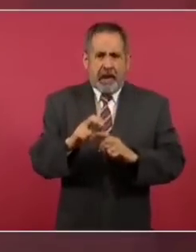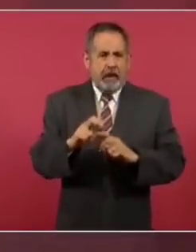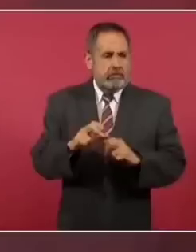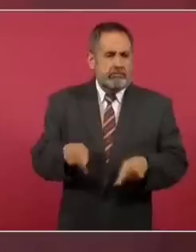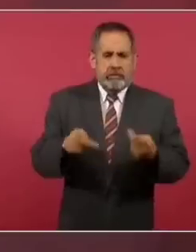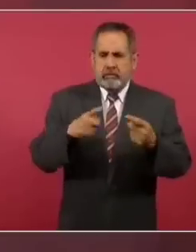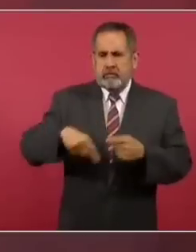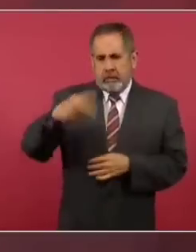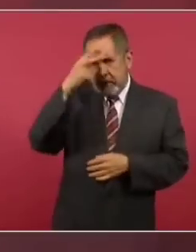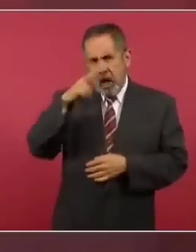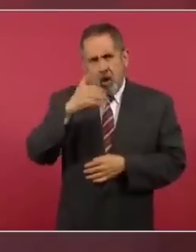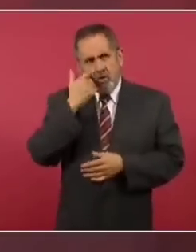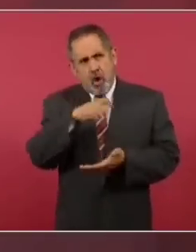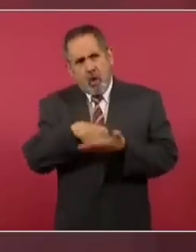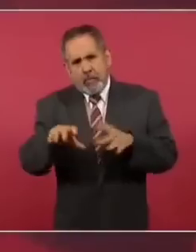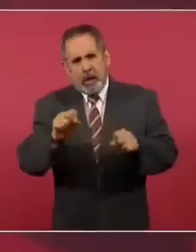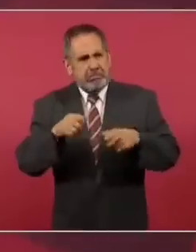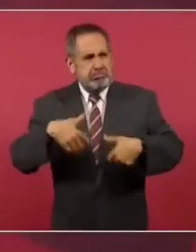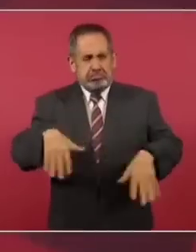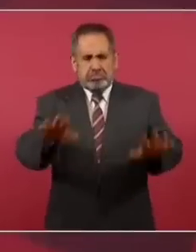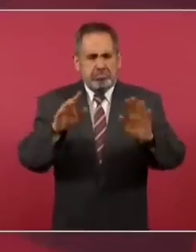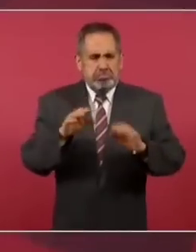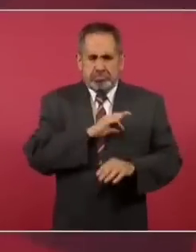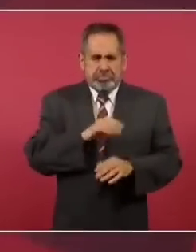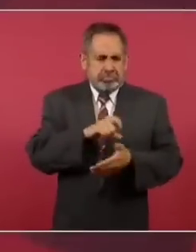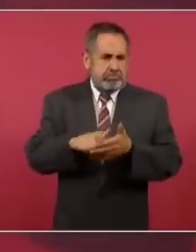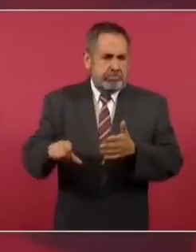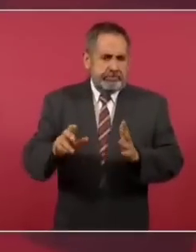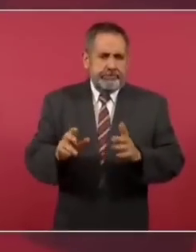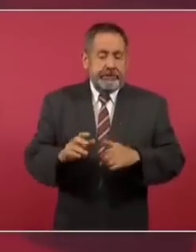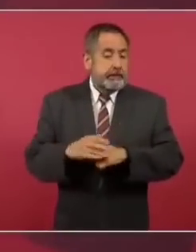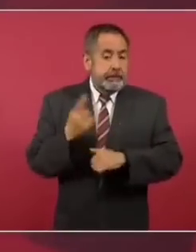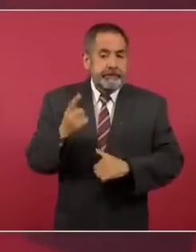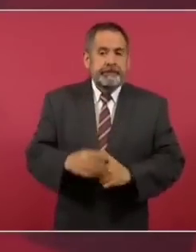mexicanos que quieran, a todos. ¿Por qué?